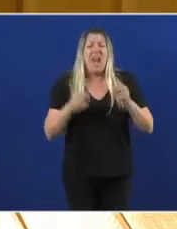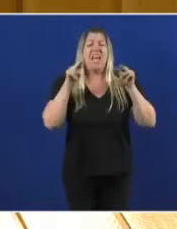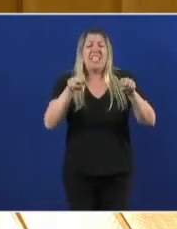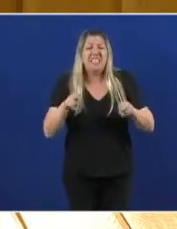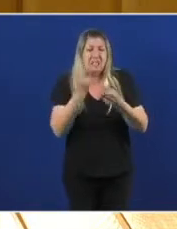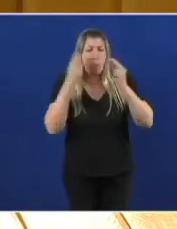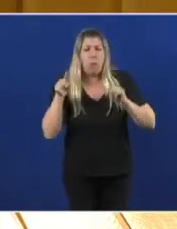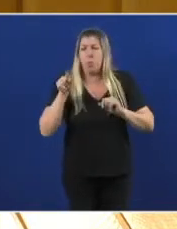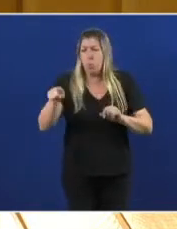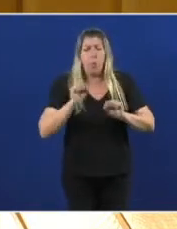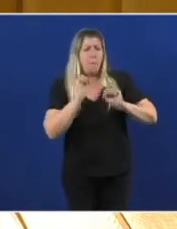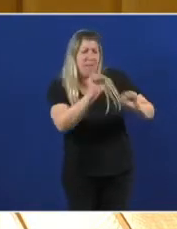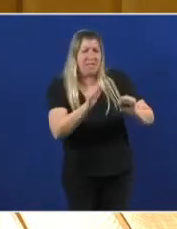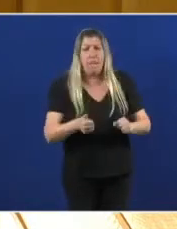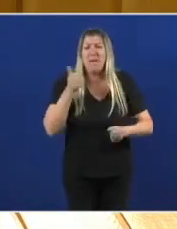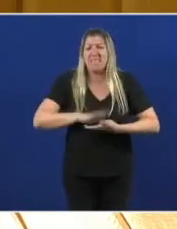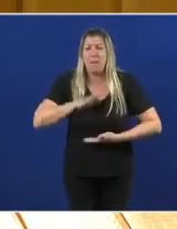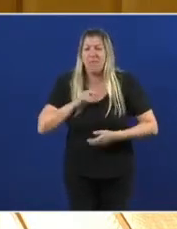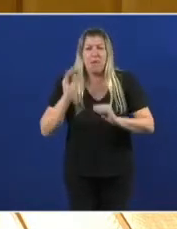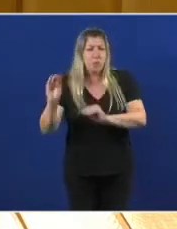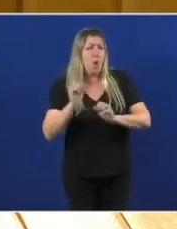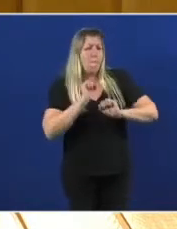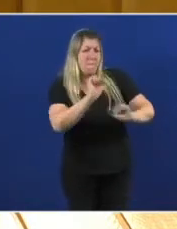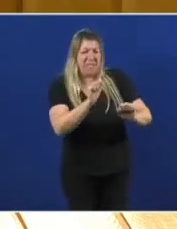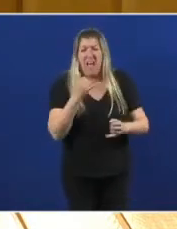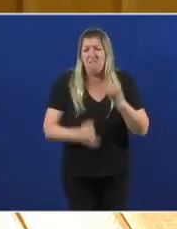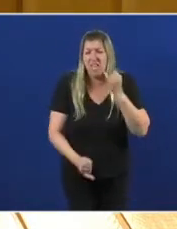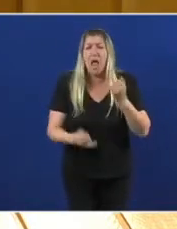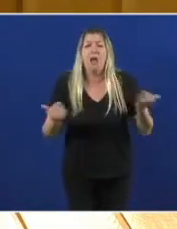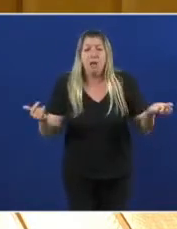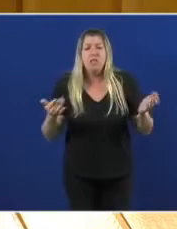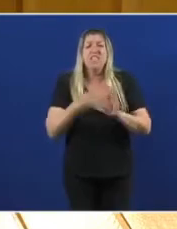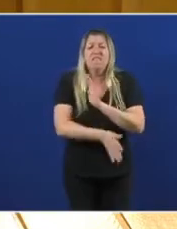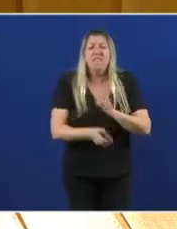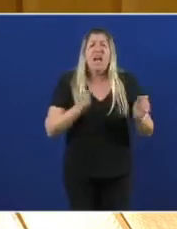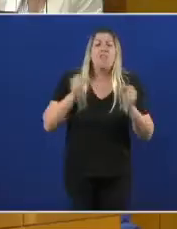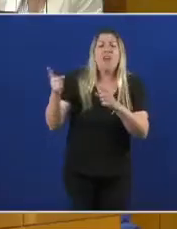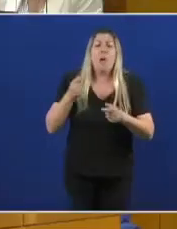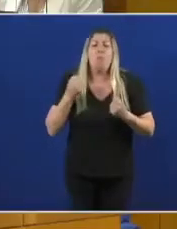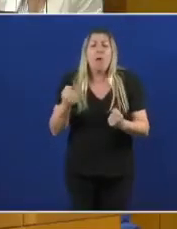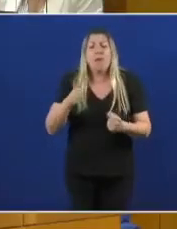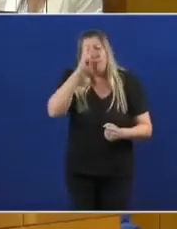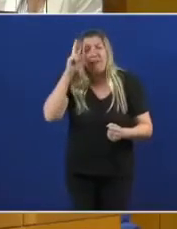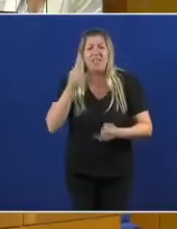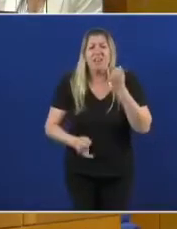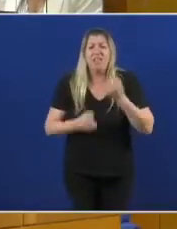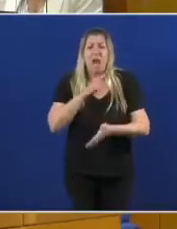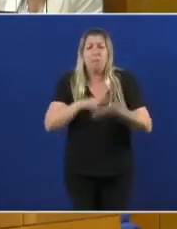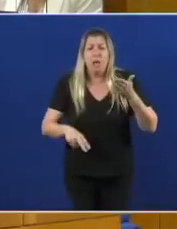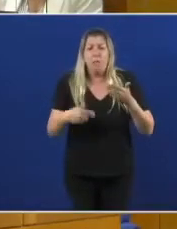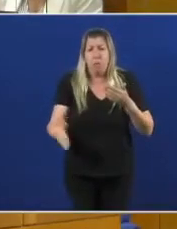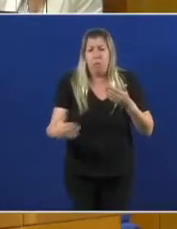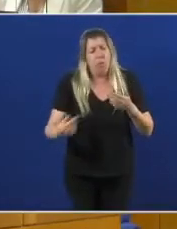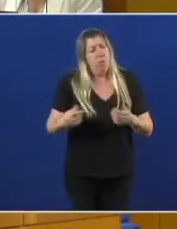máis competencias. Vostede, solle dixi, a Casado, o centralismo e os lobbies económicos amigos do Partido